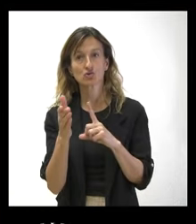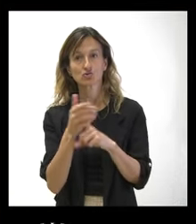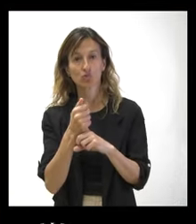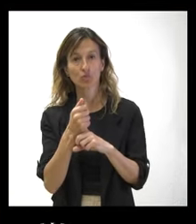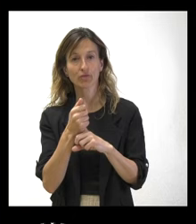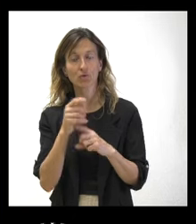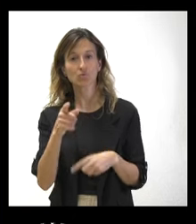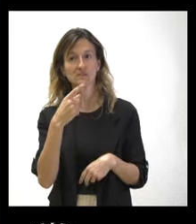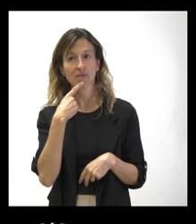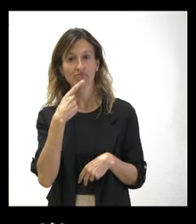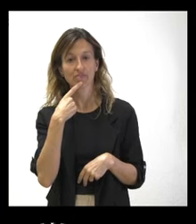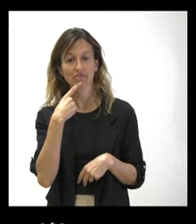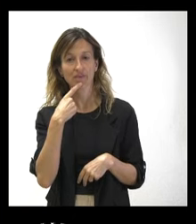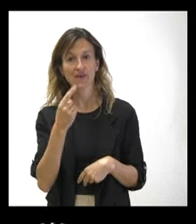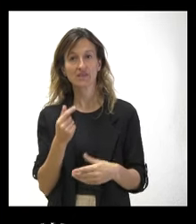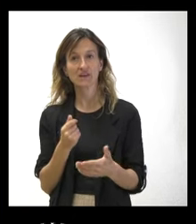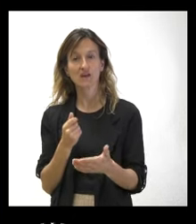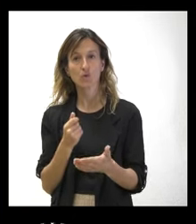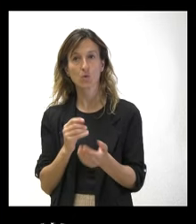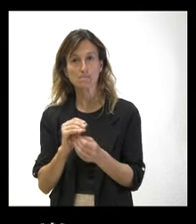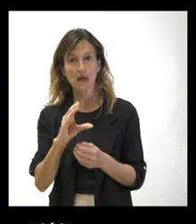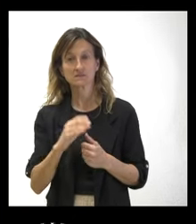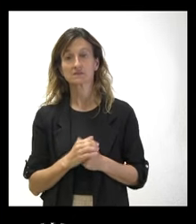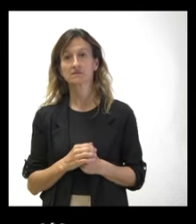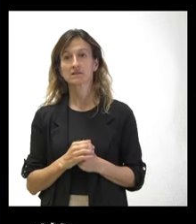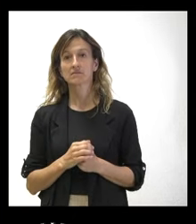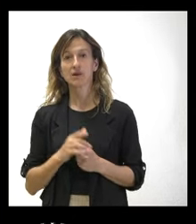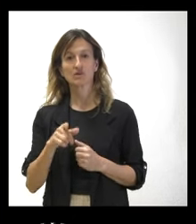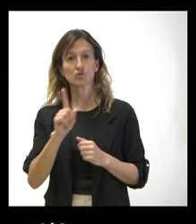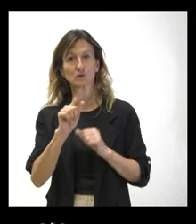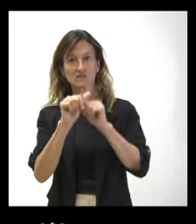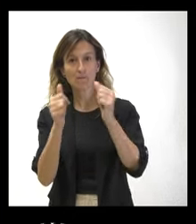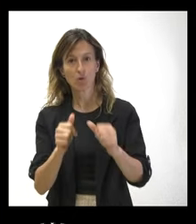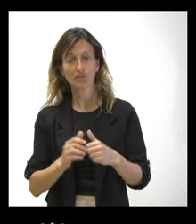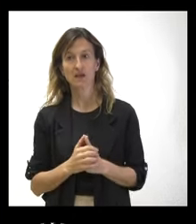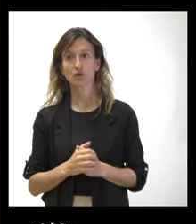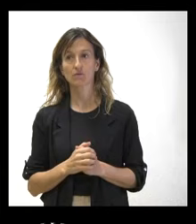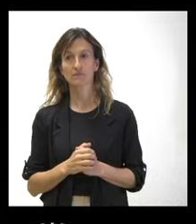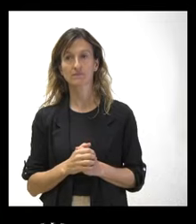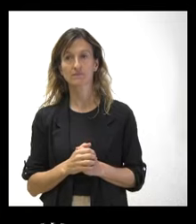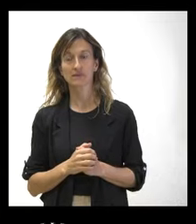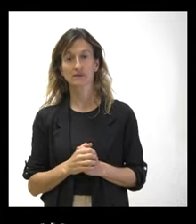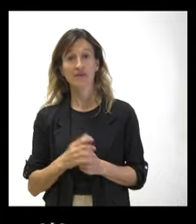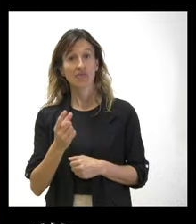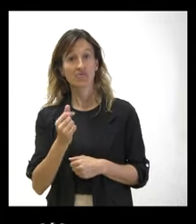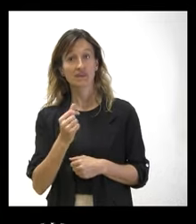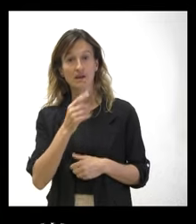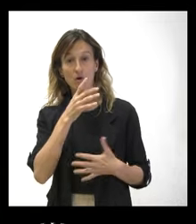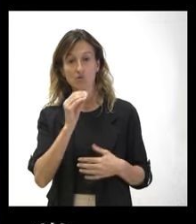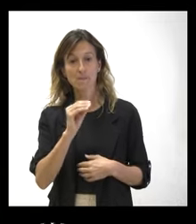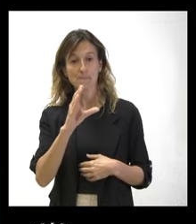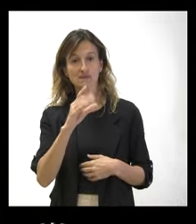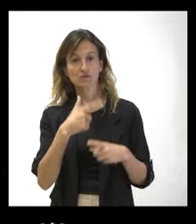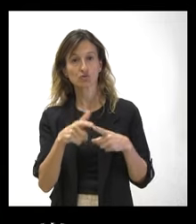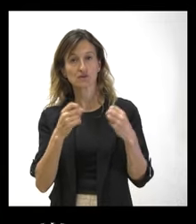como usted dice, poniendo más dinero encima de la mesa. Pero eso, al final, no es el modelo. Hay más dinero ahora porque las cosas